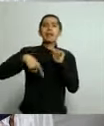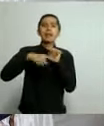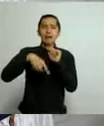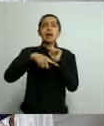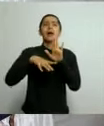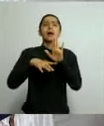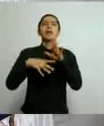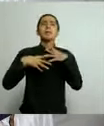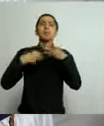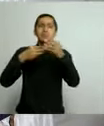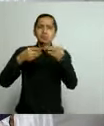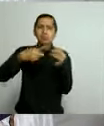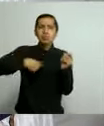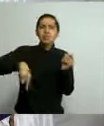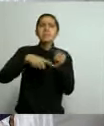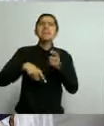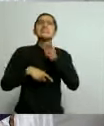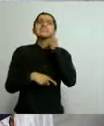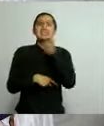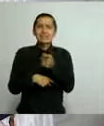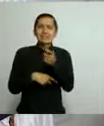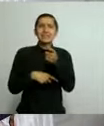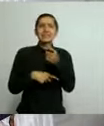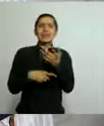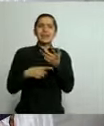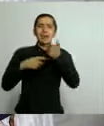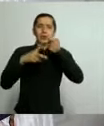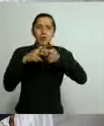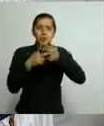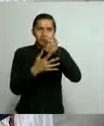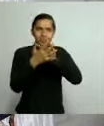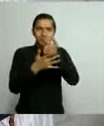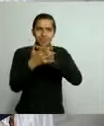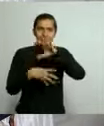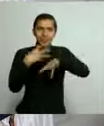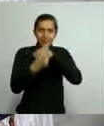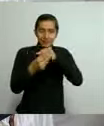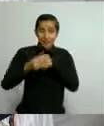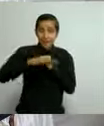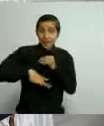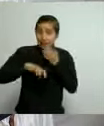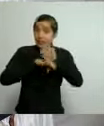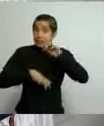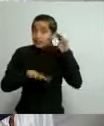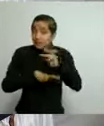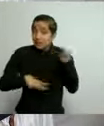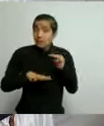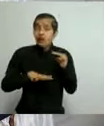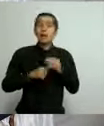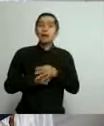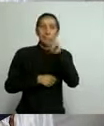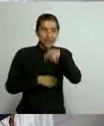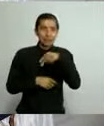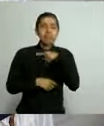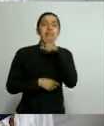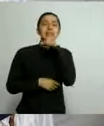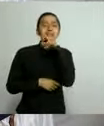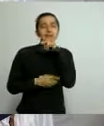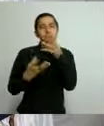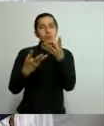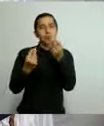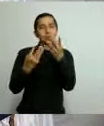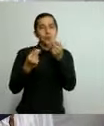que implica la reapertura económica en todo el Estado, sin embargo, me preocupa mucho que la